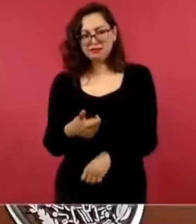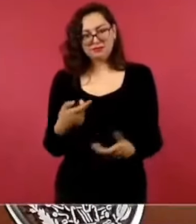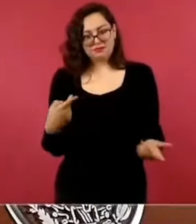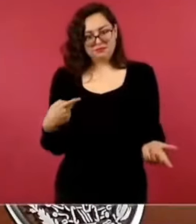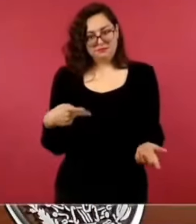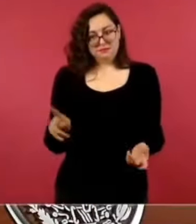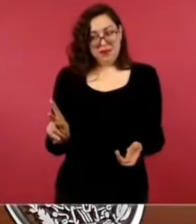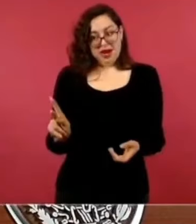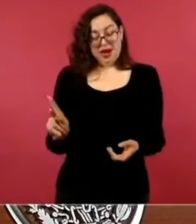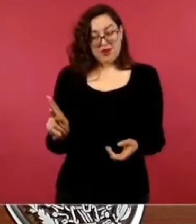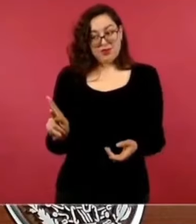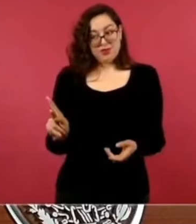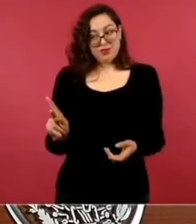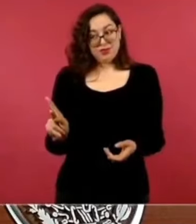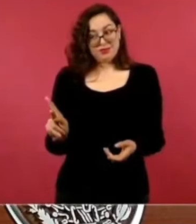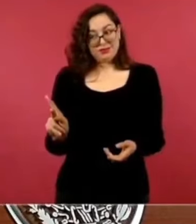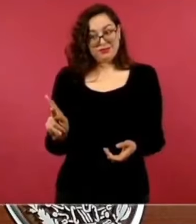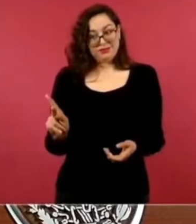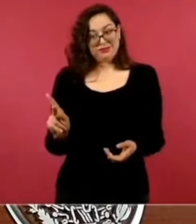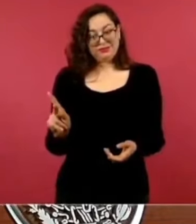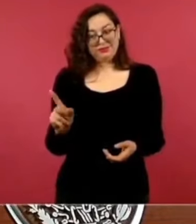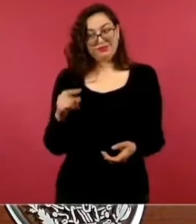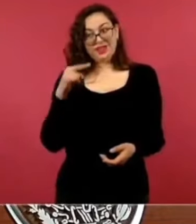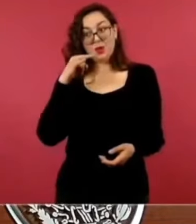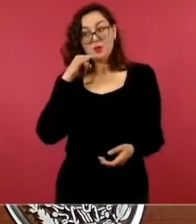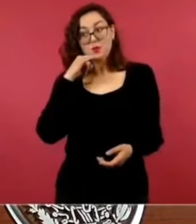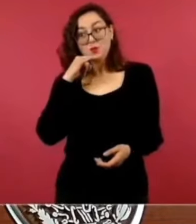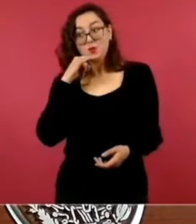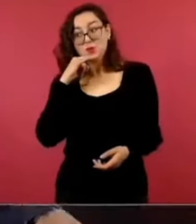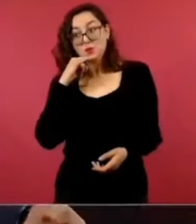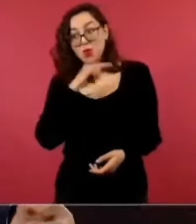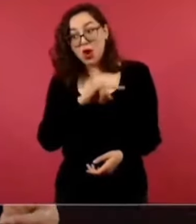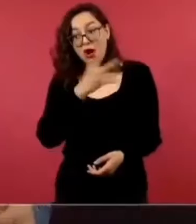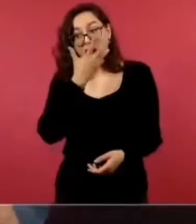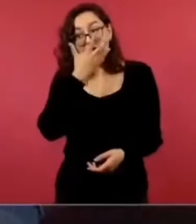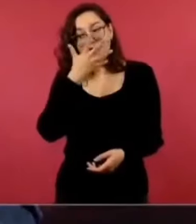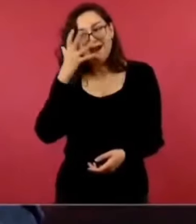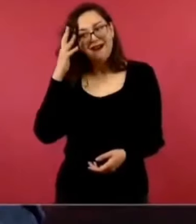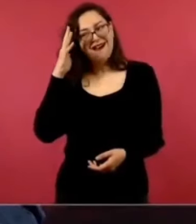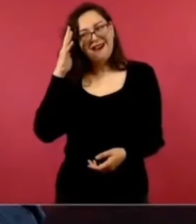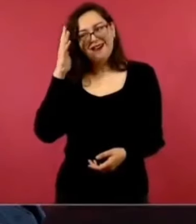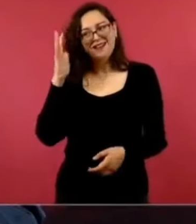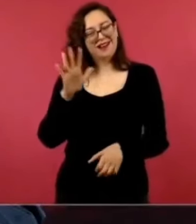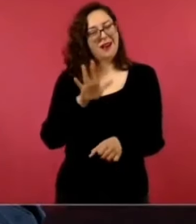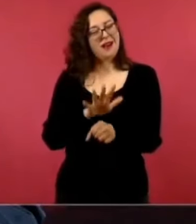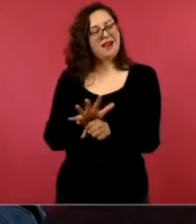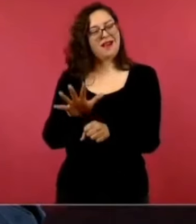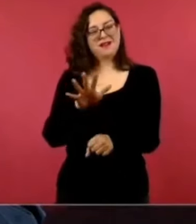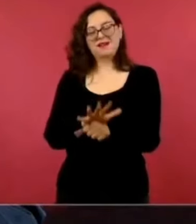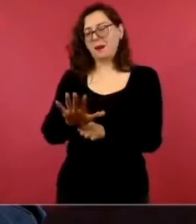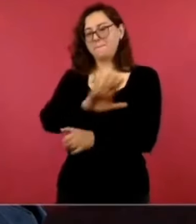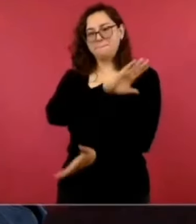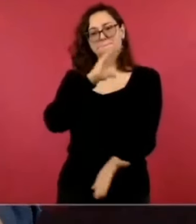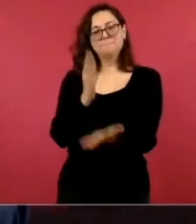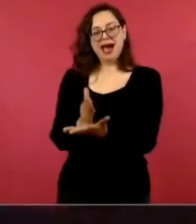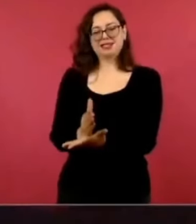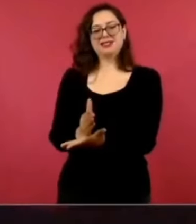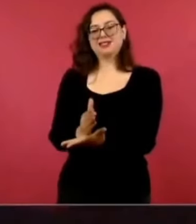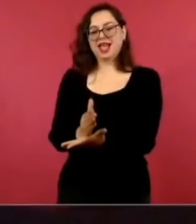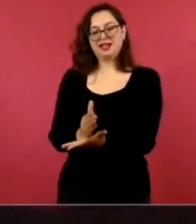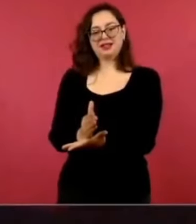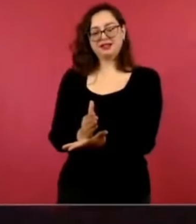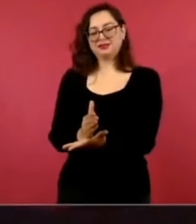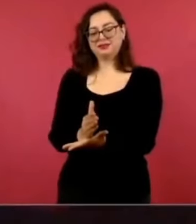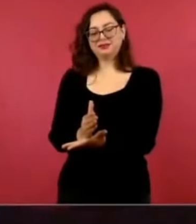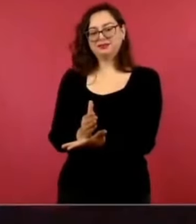basta de hipocresías, porque esas